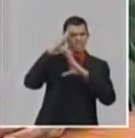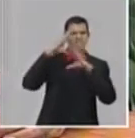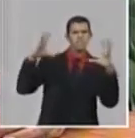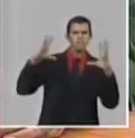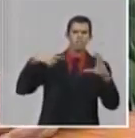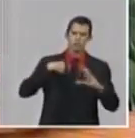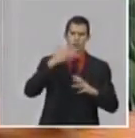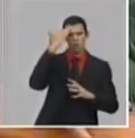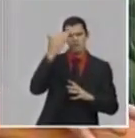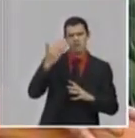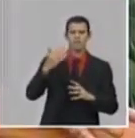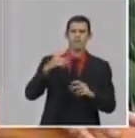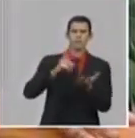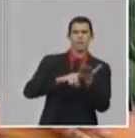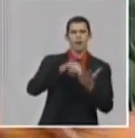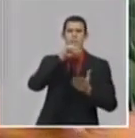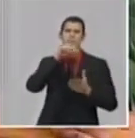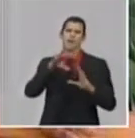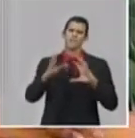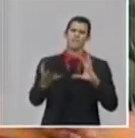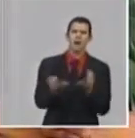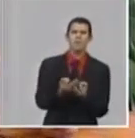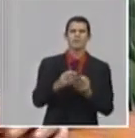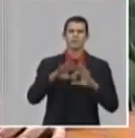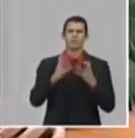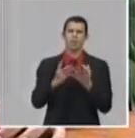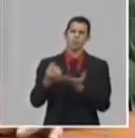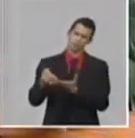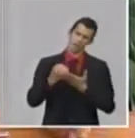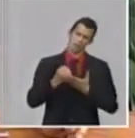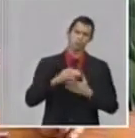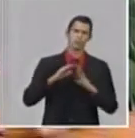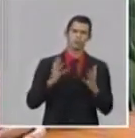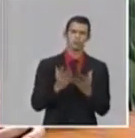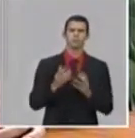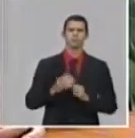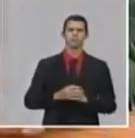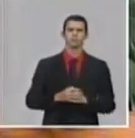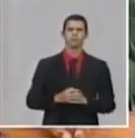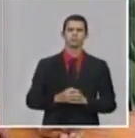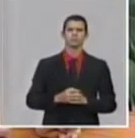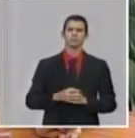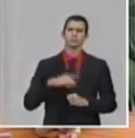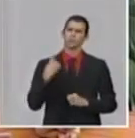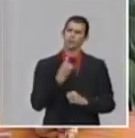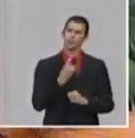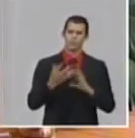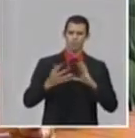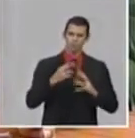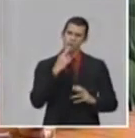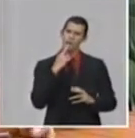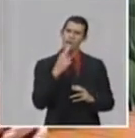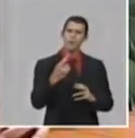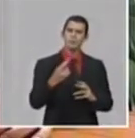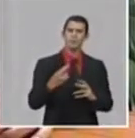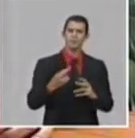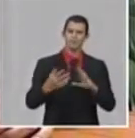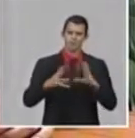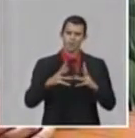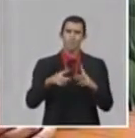los niveles que tenemos, y la respuesta que podemos dar a esta